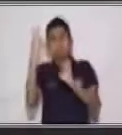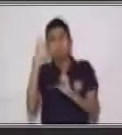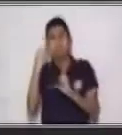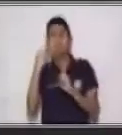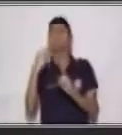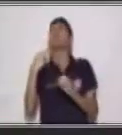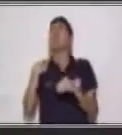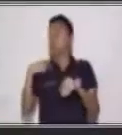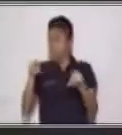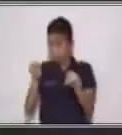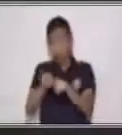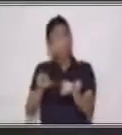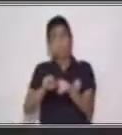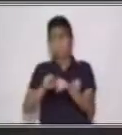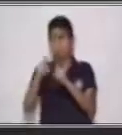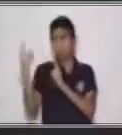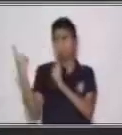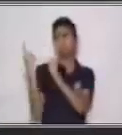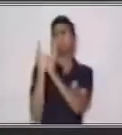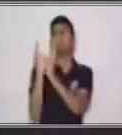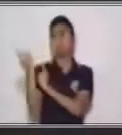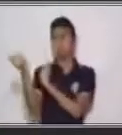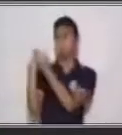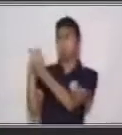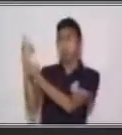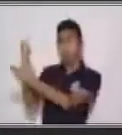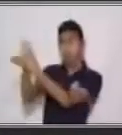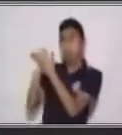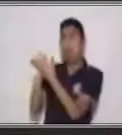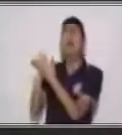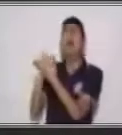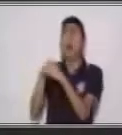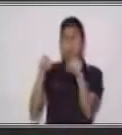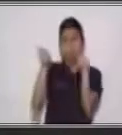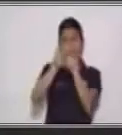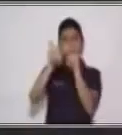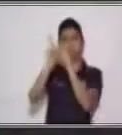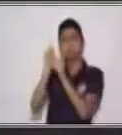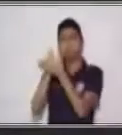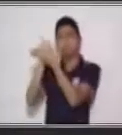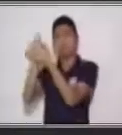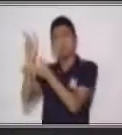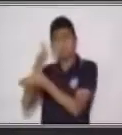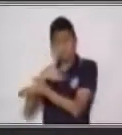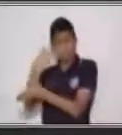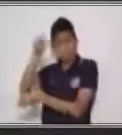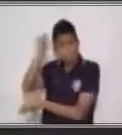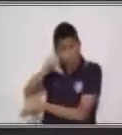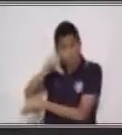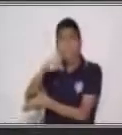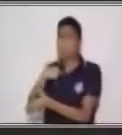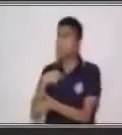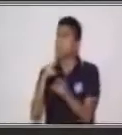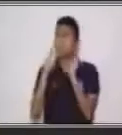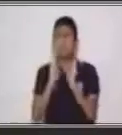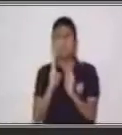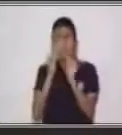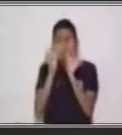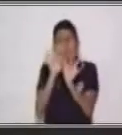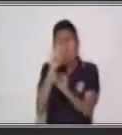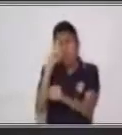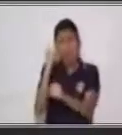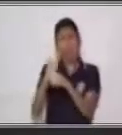yo también me esfuerzo mucho por cuidar a mi abuelo Pedro. Cuando él se siente mal, trato de ayudarlo,